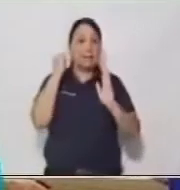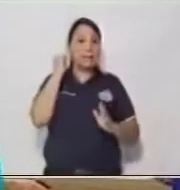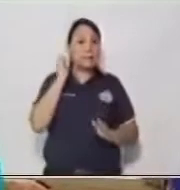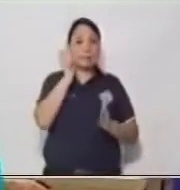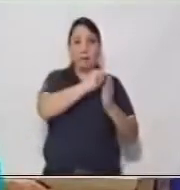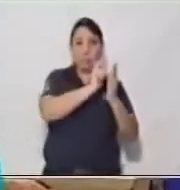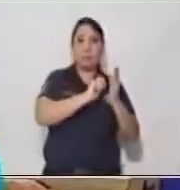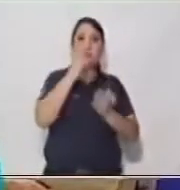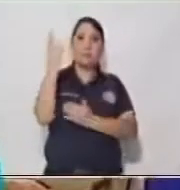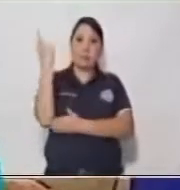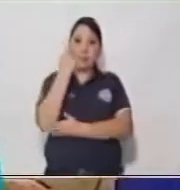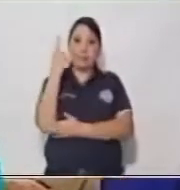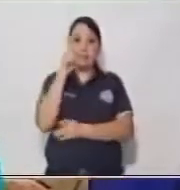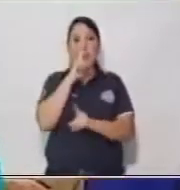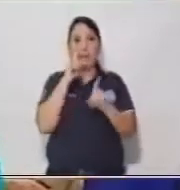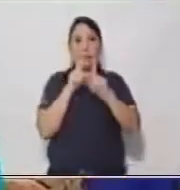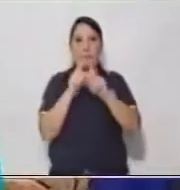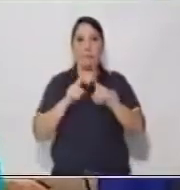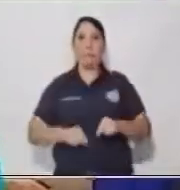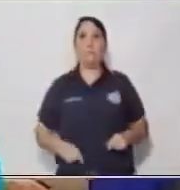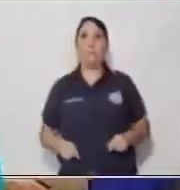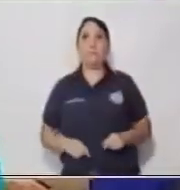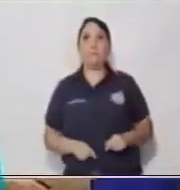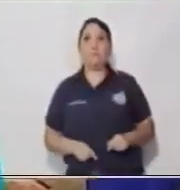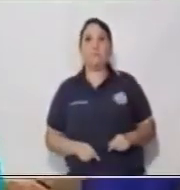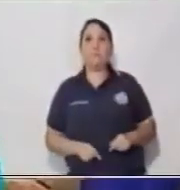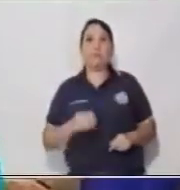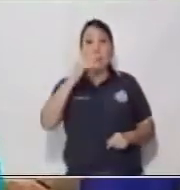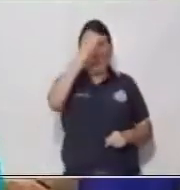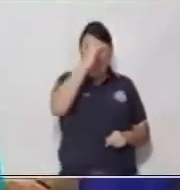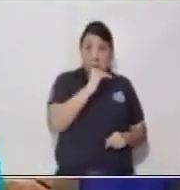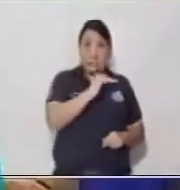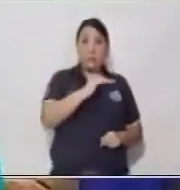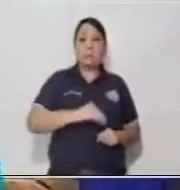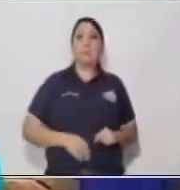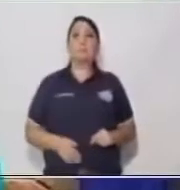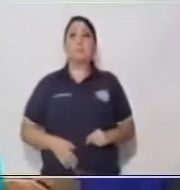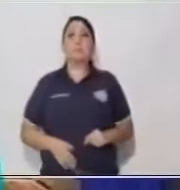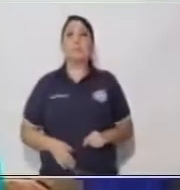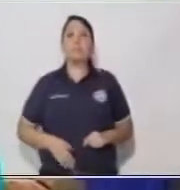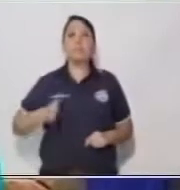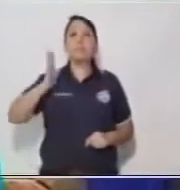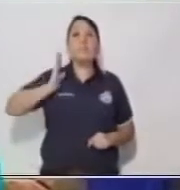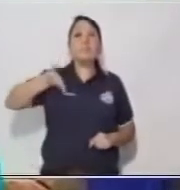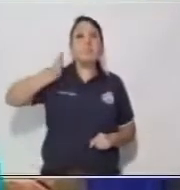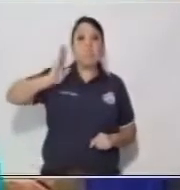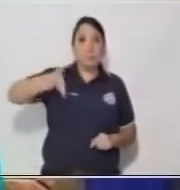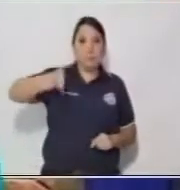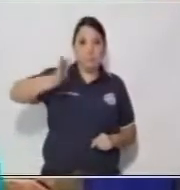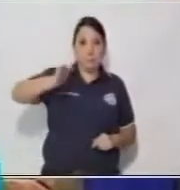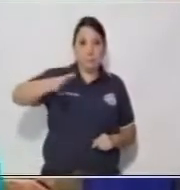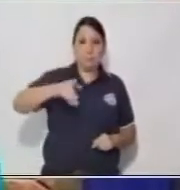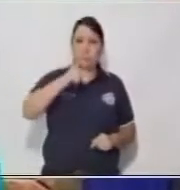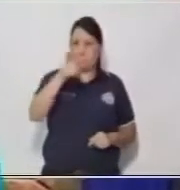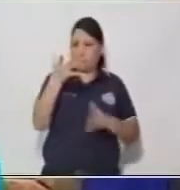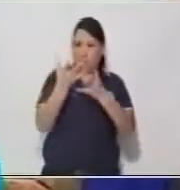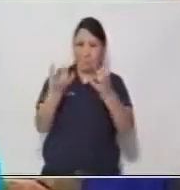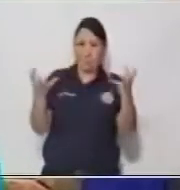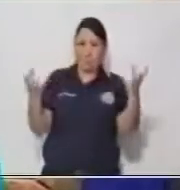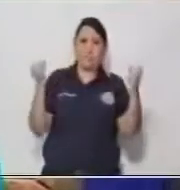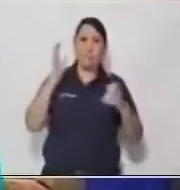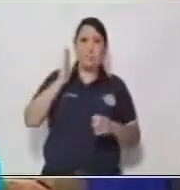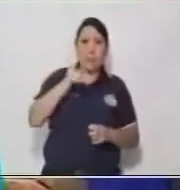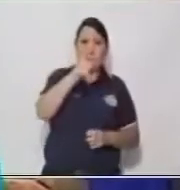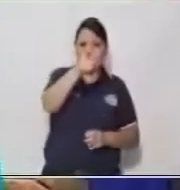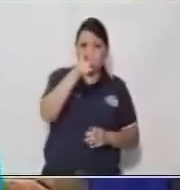importante cuando vamos a escribir. Luego vemos el perro. Hay muchos perros. Yo tengo un